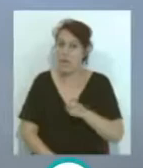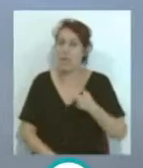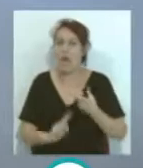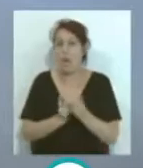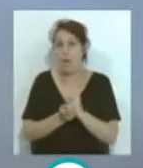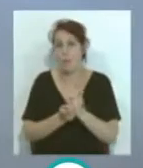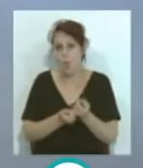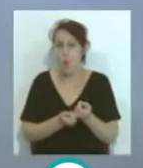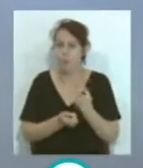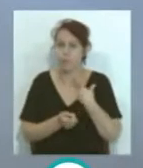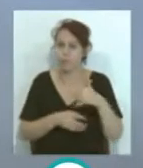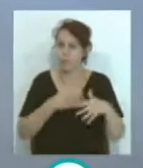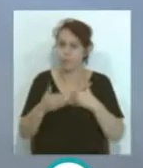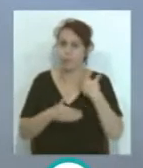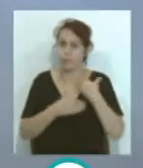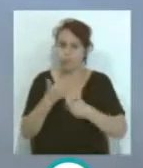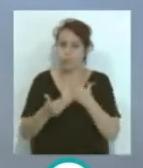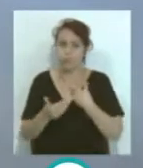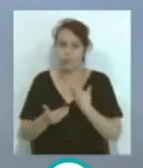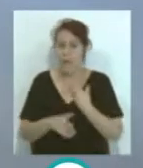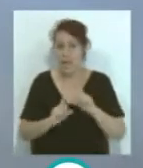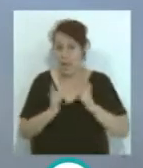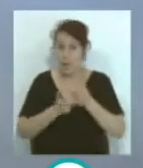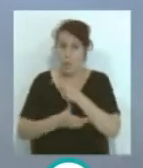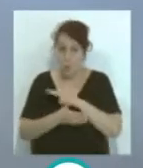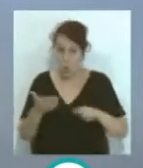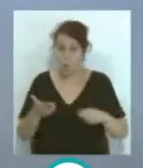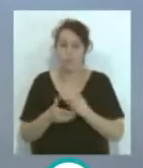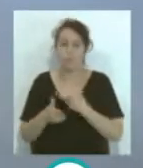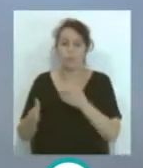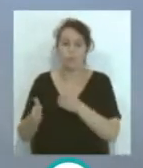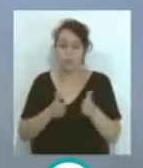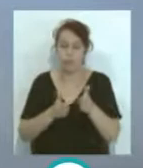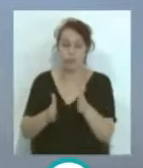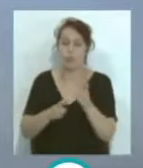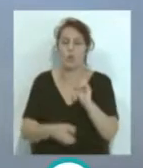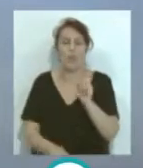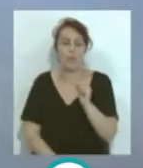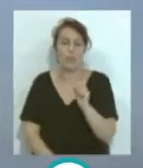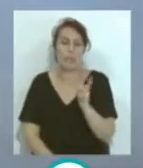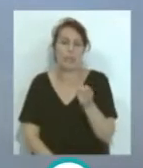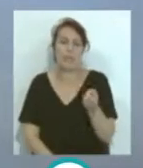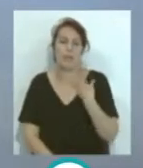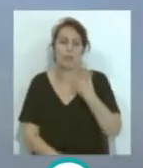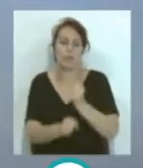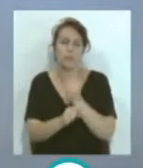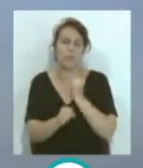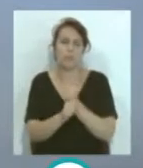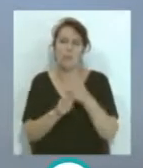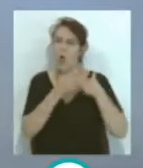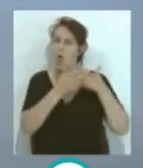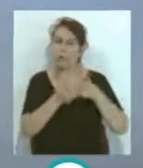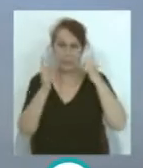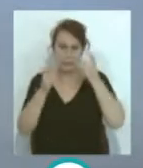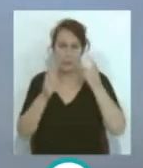mucho... ...la dinámica del equipo Celtiña... ...y lo encarriló... ...no solamente también con trabajo... ...con lucha, con